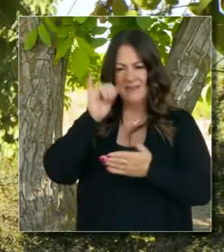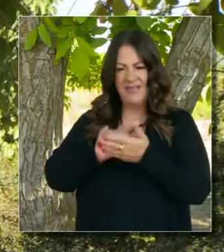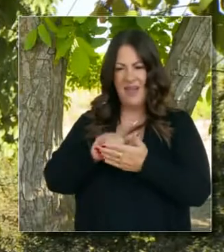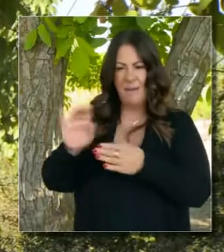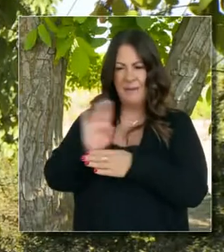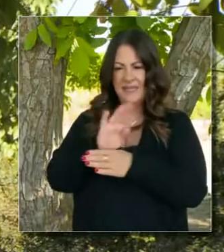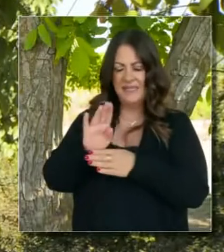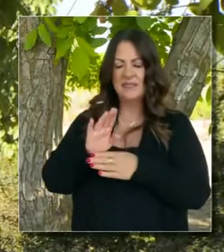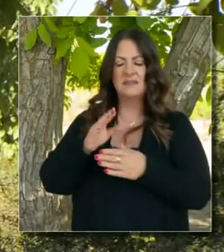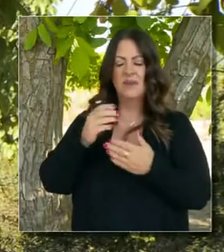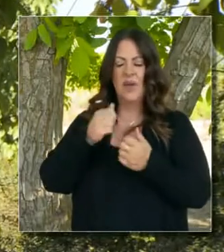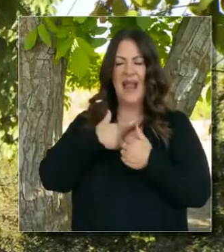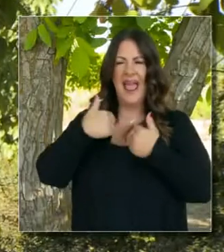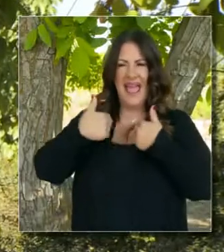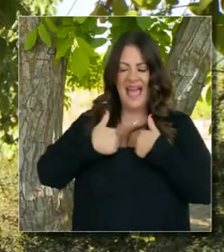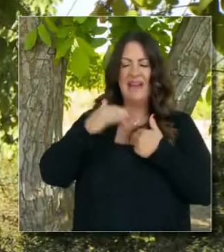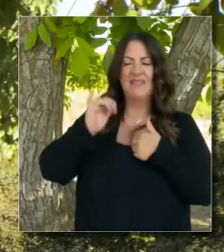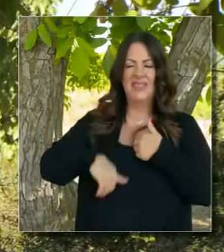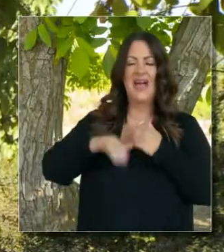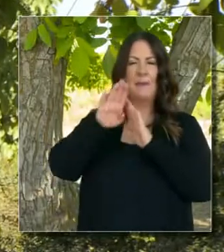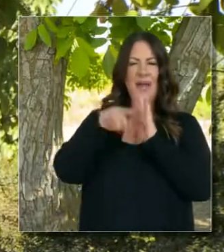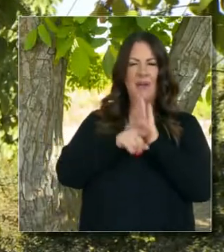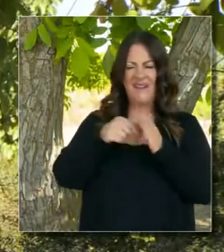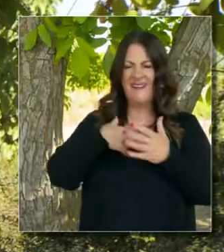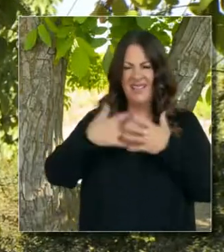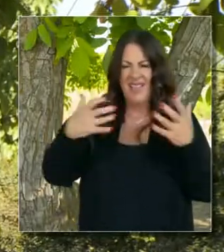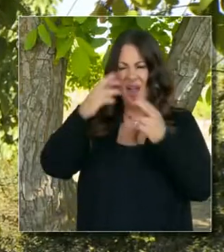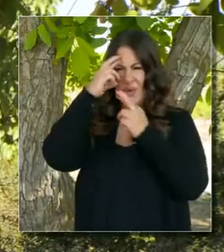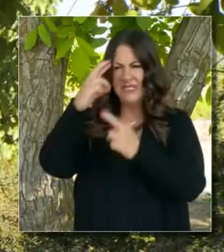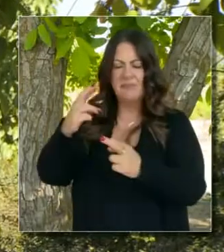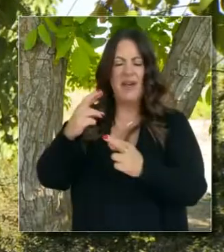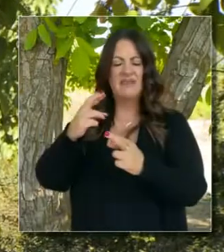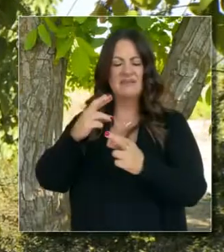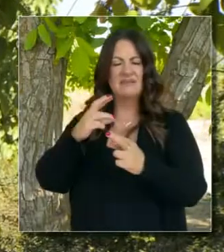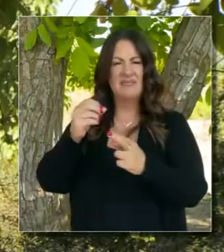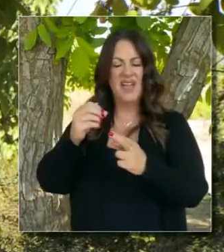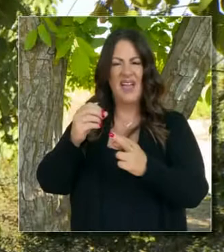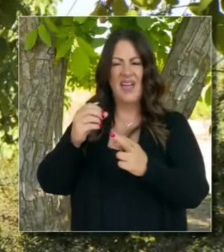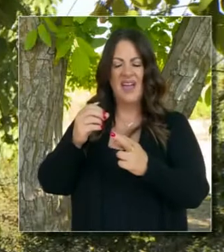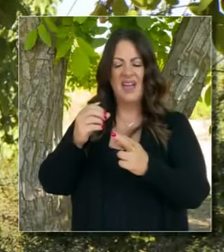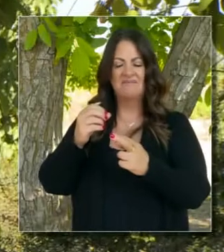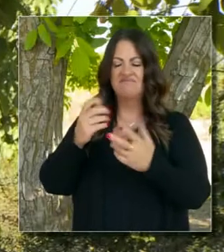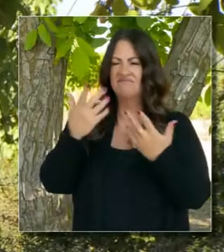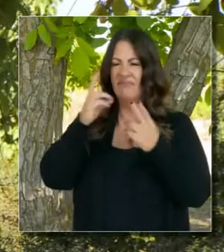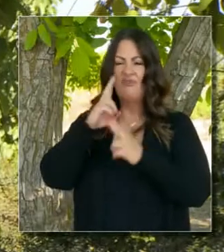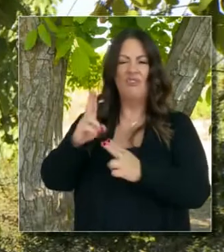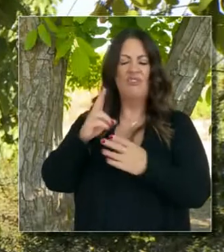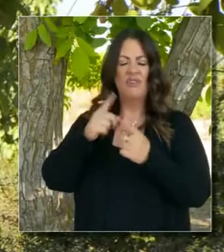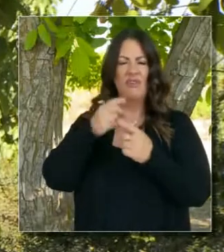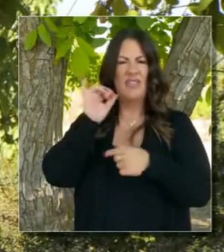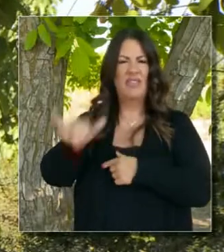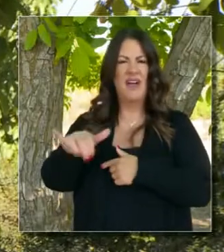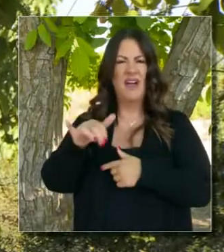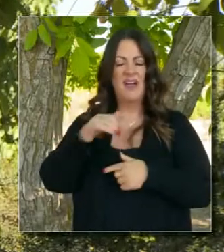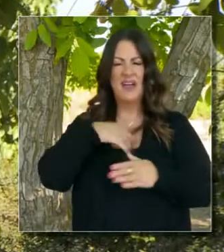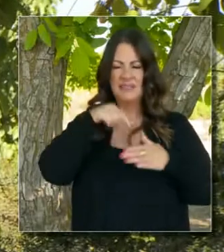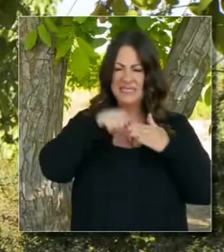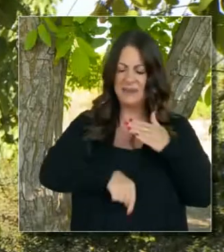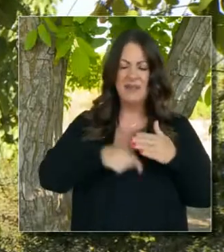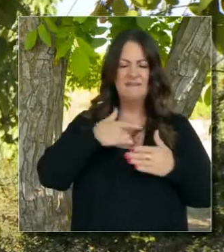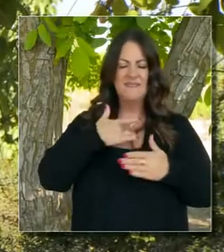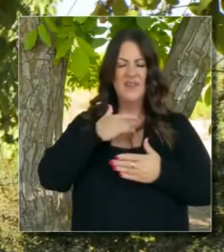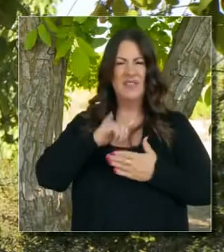cómo se traducen por esta experiencia comercial. Y una reverencia y respeto y admiración intelectual y